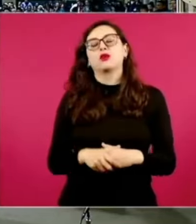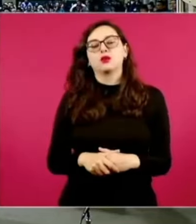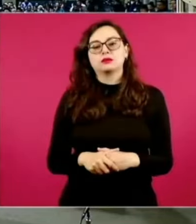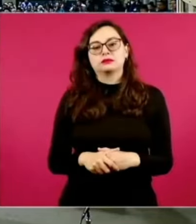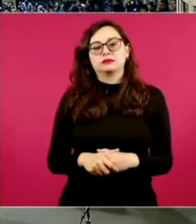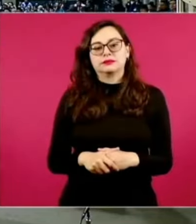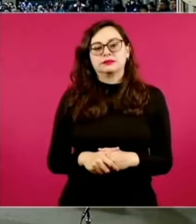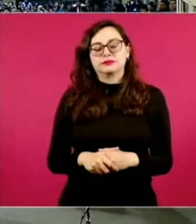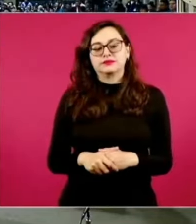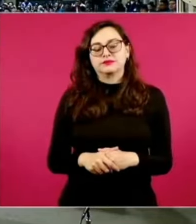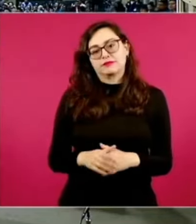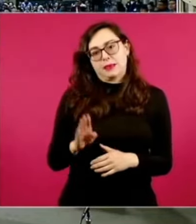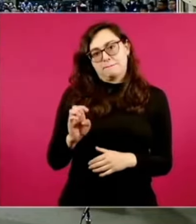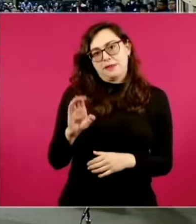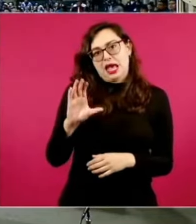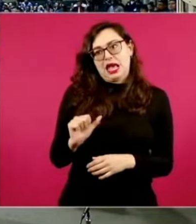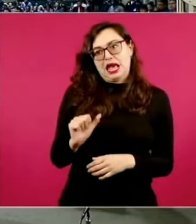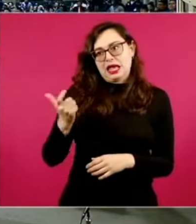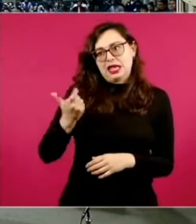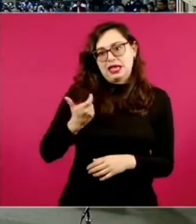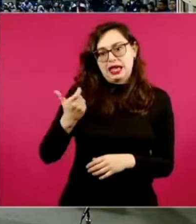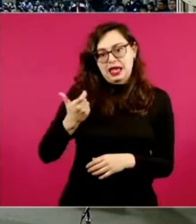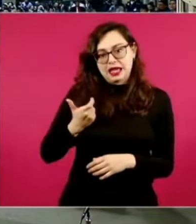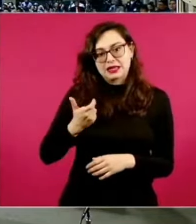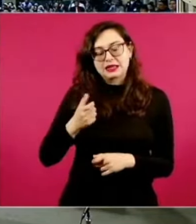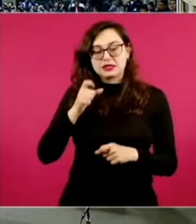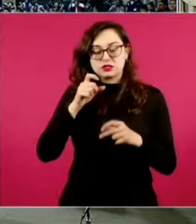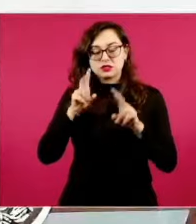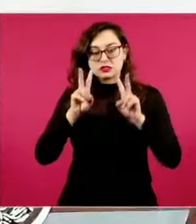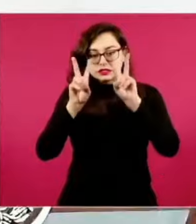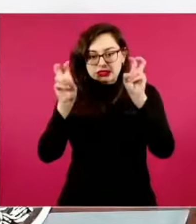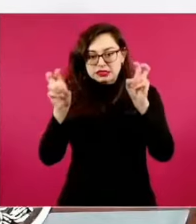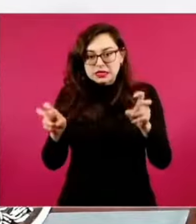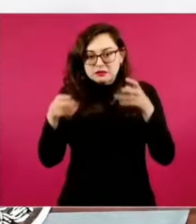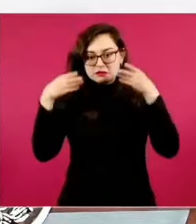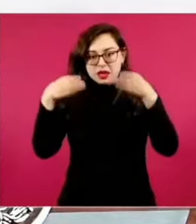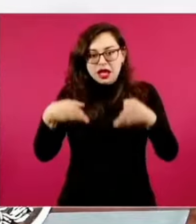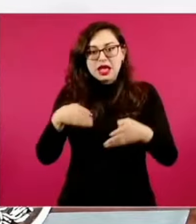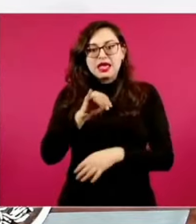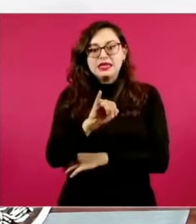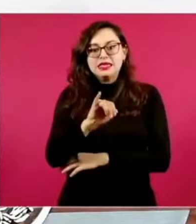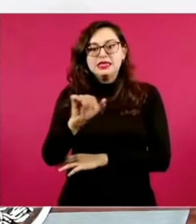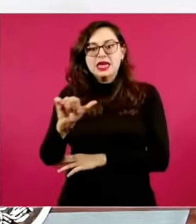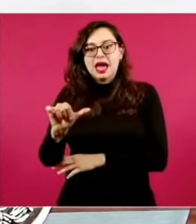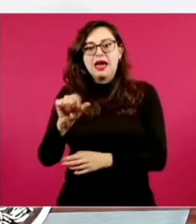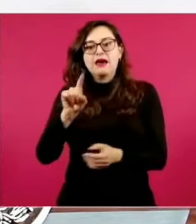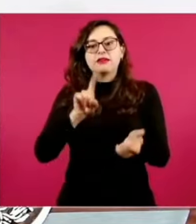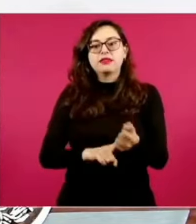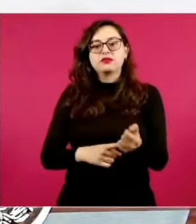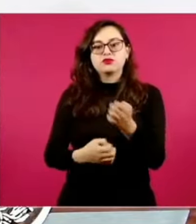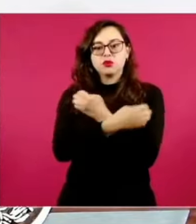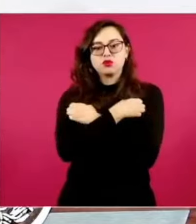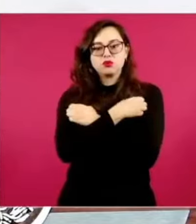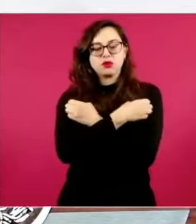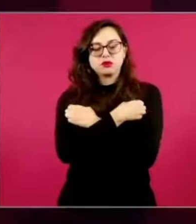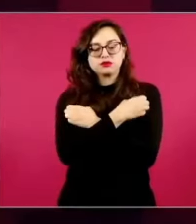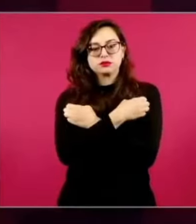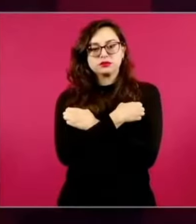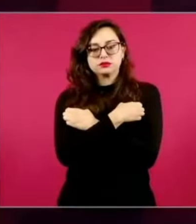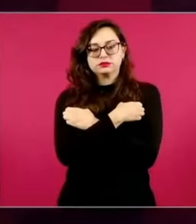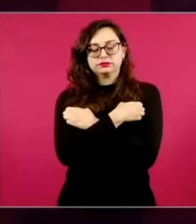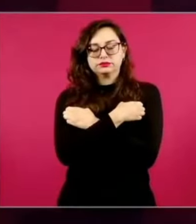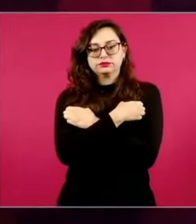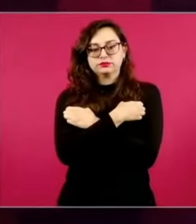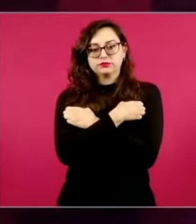el tema de inteligencia artificial en educación. Para mí es un